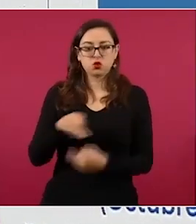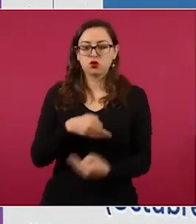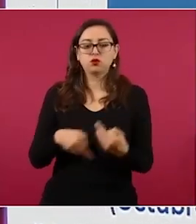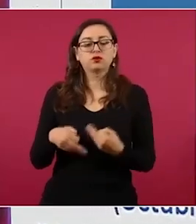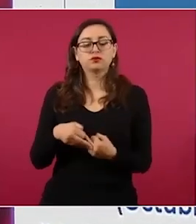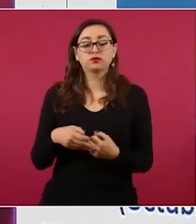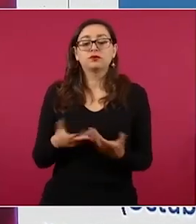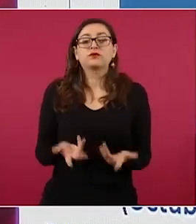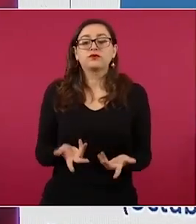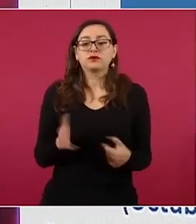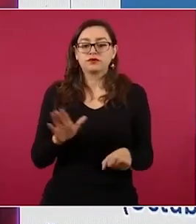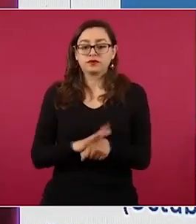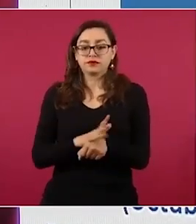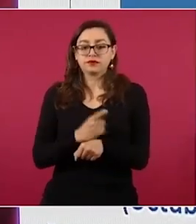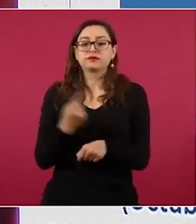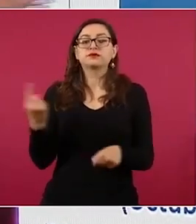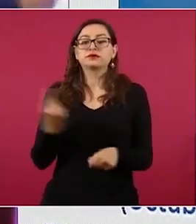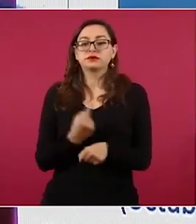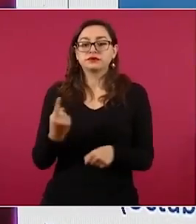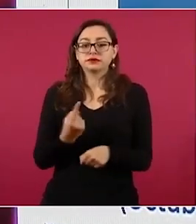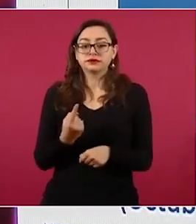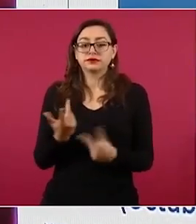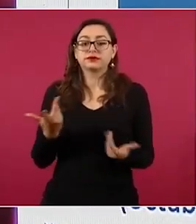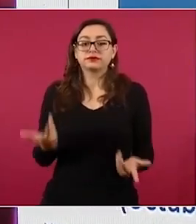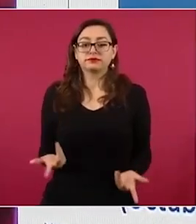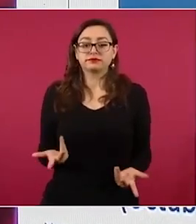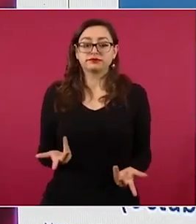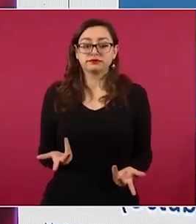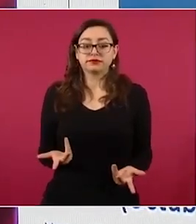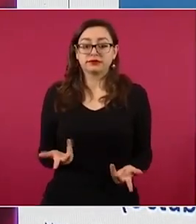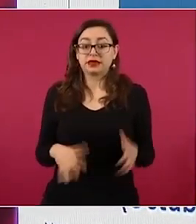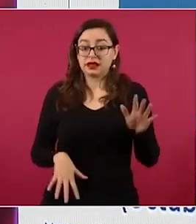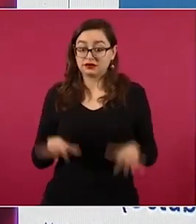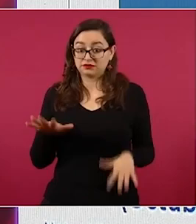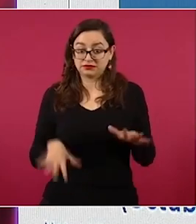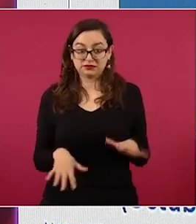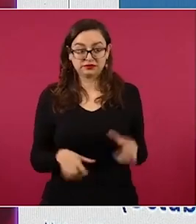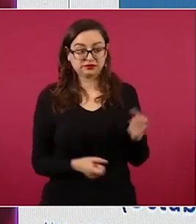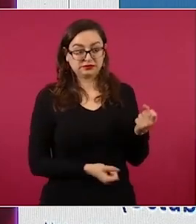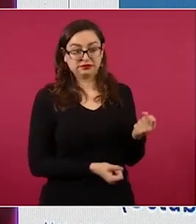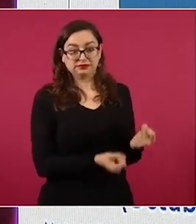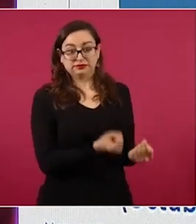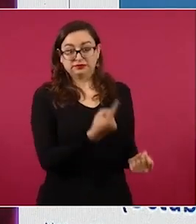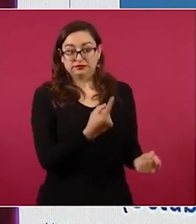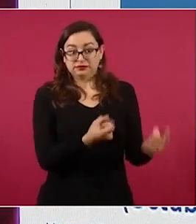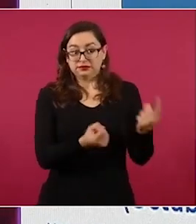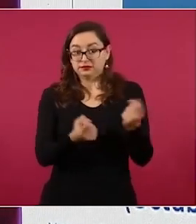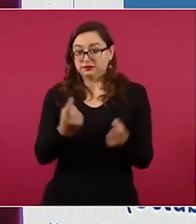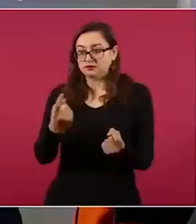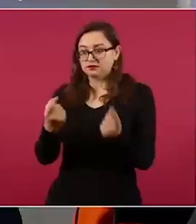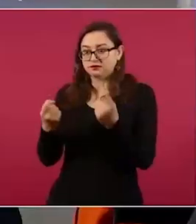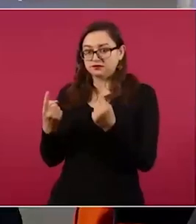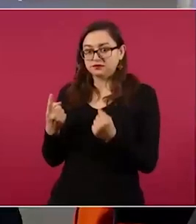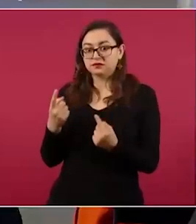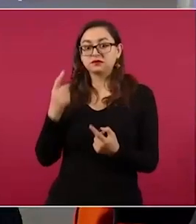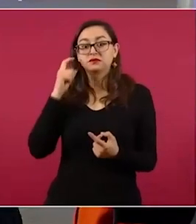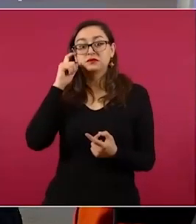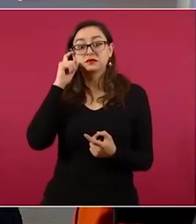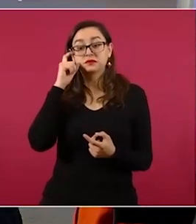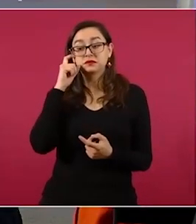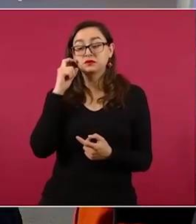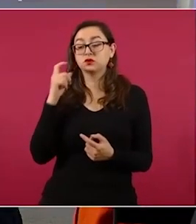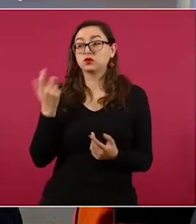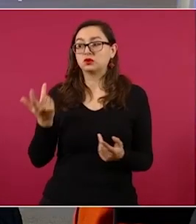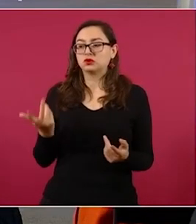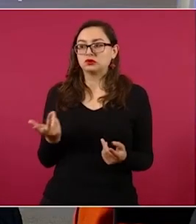hay intereses de por medio, aunque hablan de libre mercado,